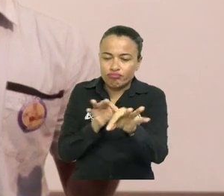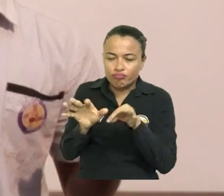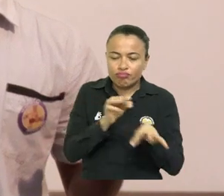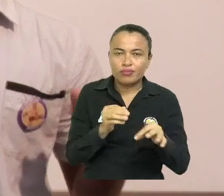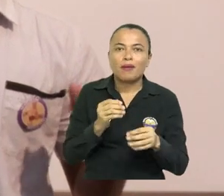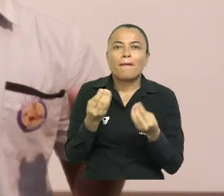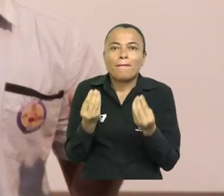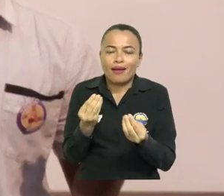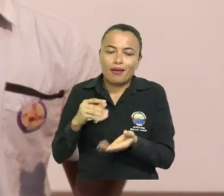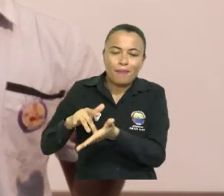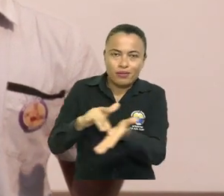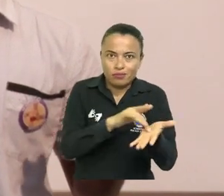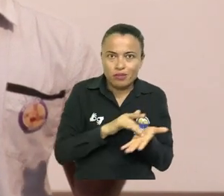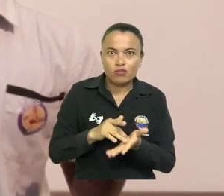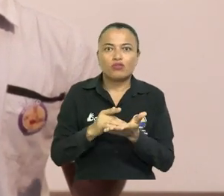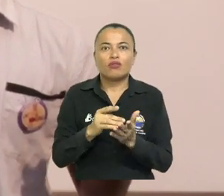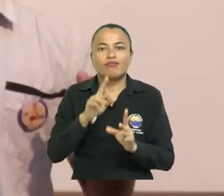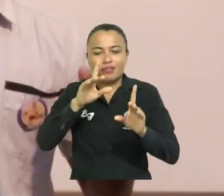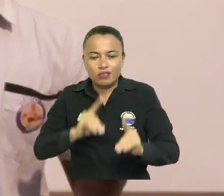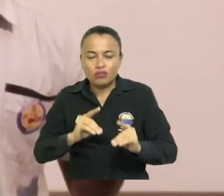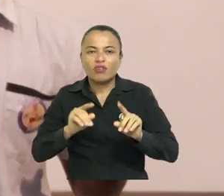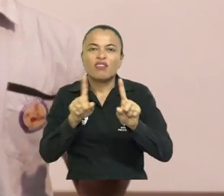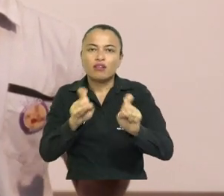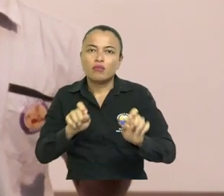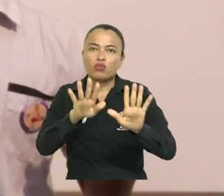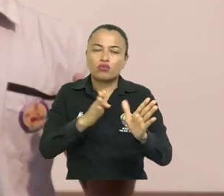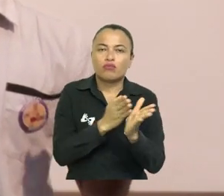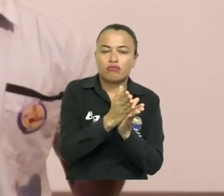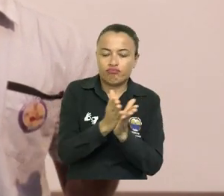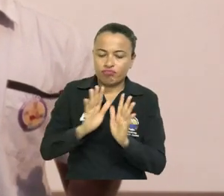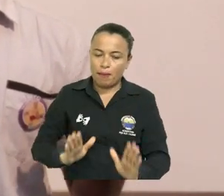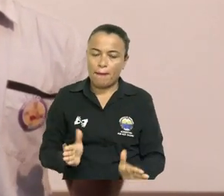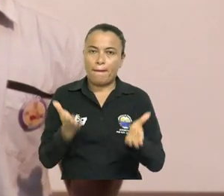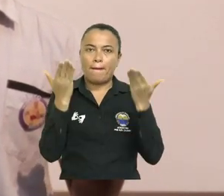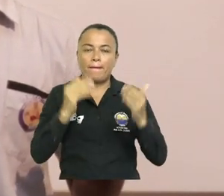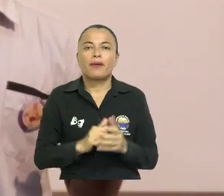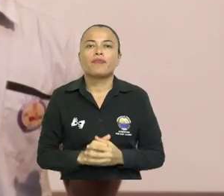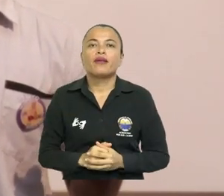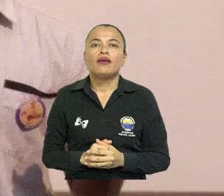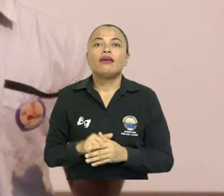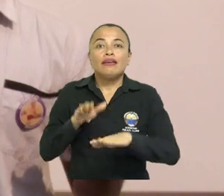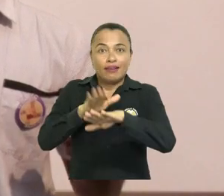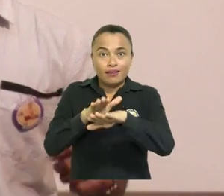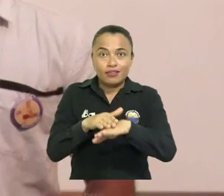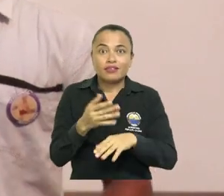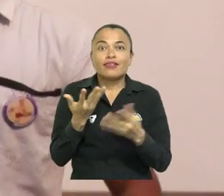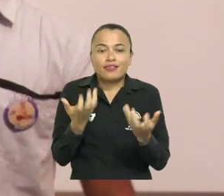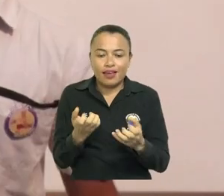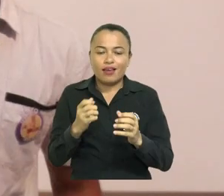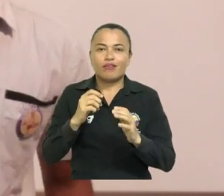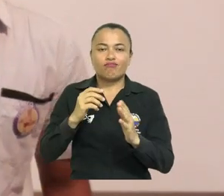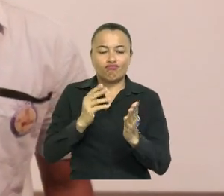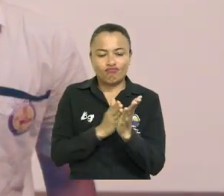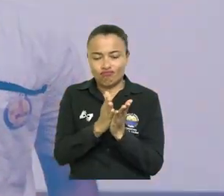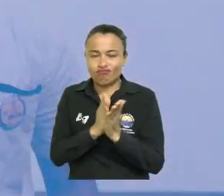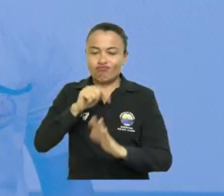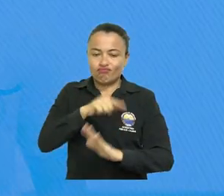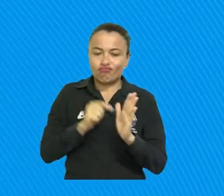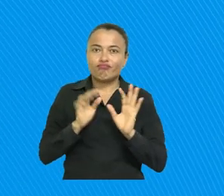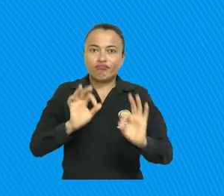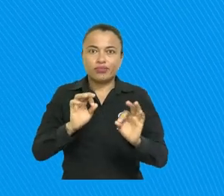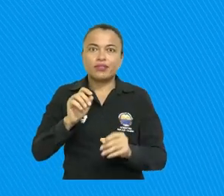estudiantes en la toma de decisiones en lo que respecta al mejoramiento de nuestro programa. Y ya sabes, para un programa más integral... ¡Vos de Cero Uno!